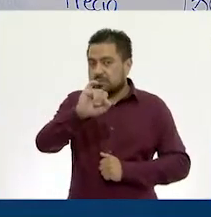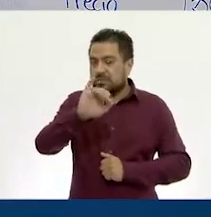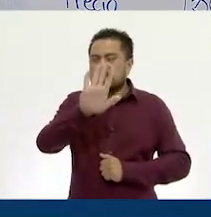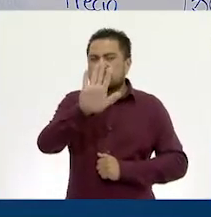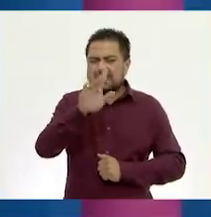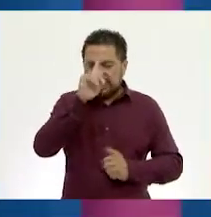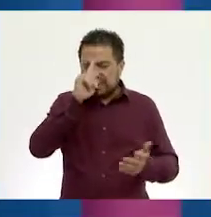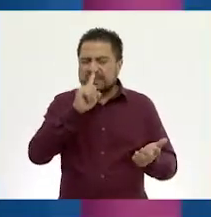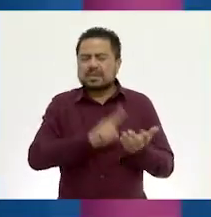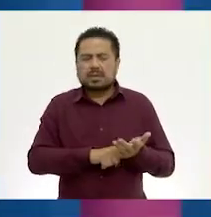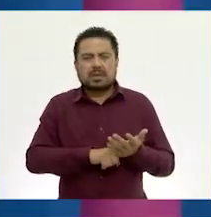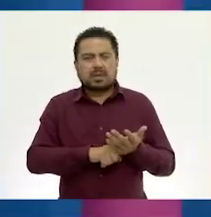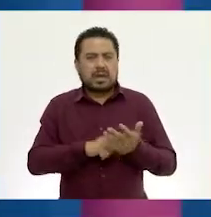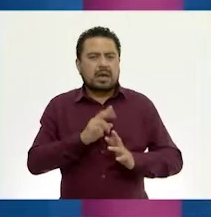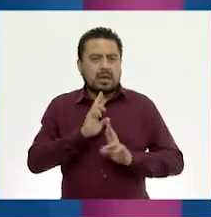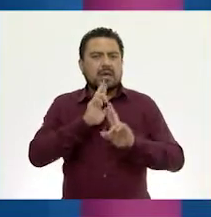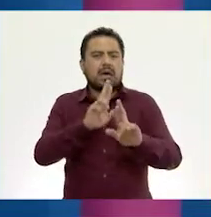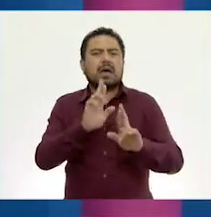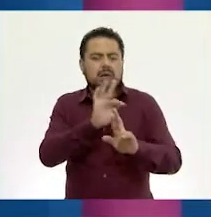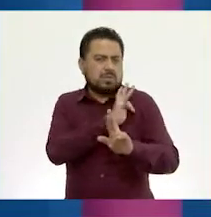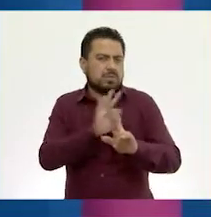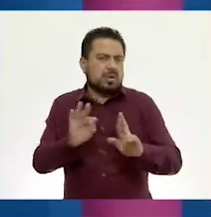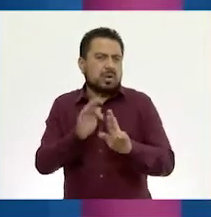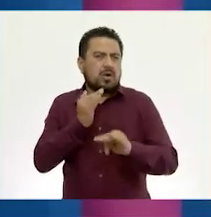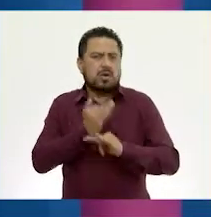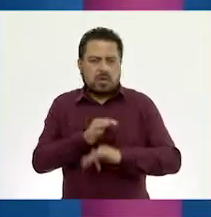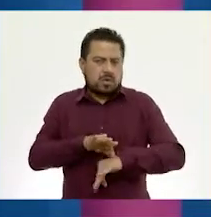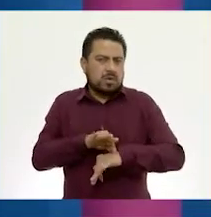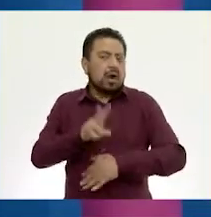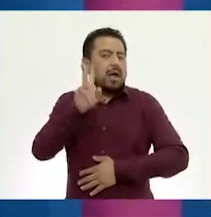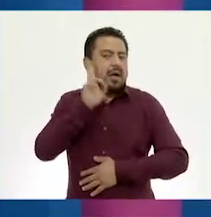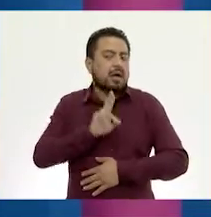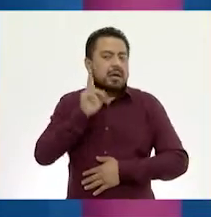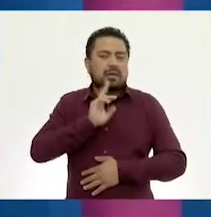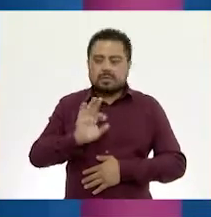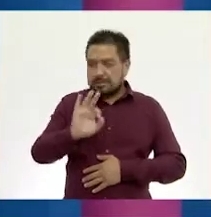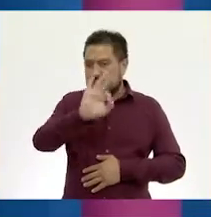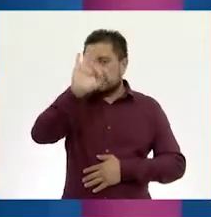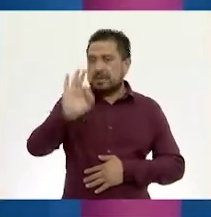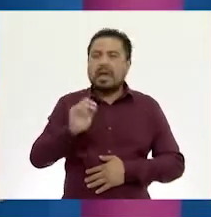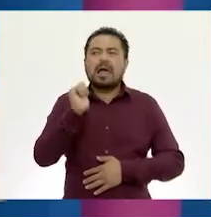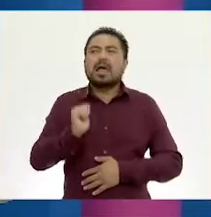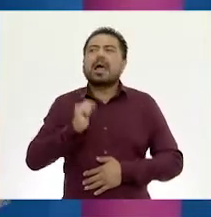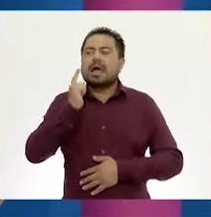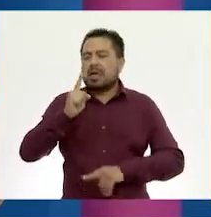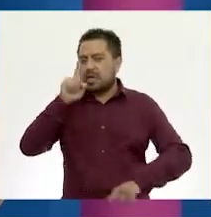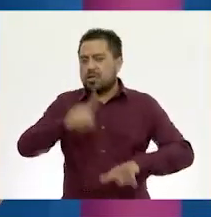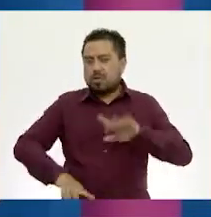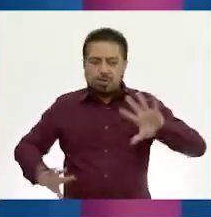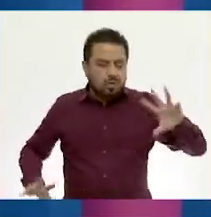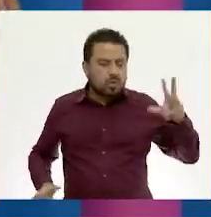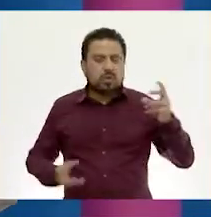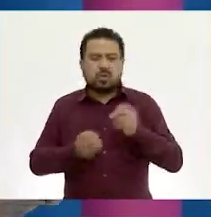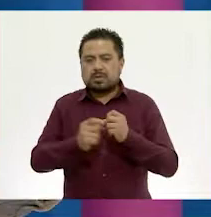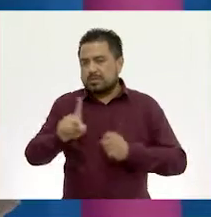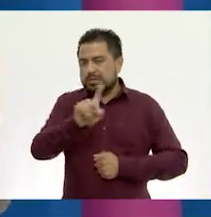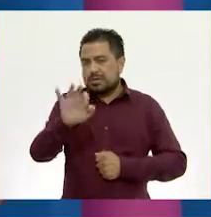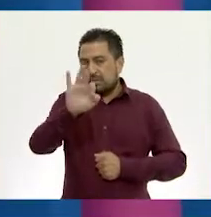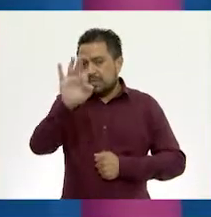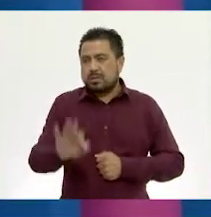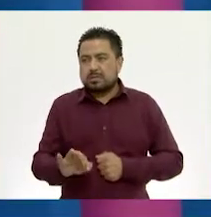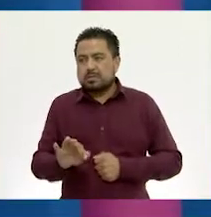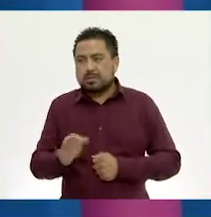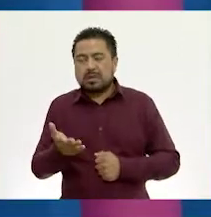A ver, creo que ya tengo la respuesta. Lo voy a comprobar. Ahora, el descuento es algo que se le quita al total, o sea, al 100%